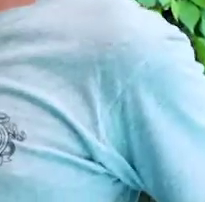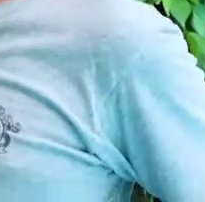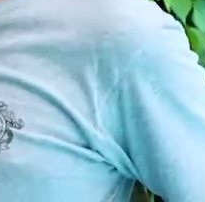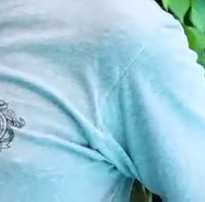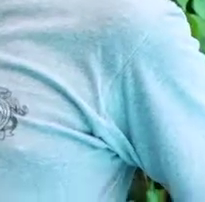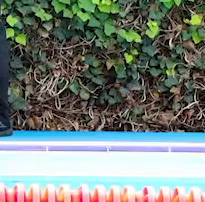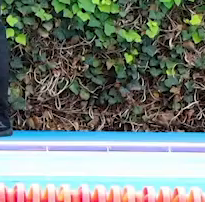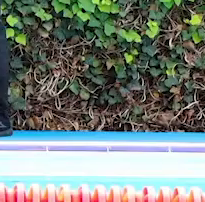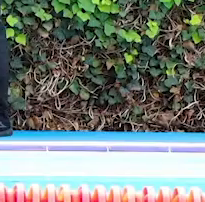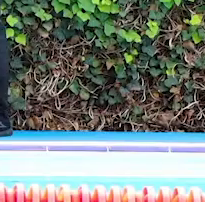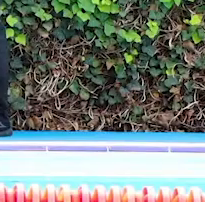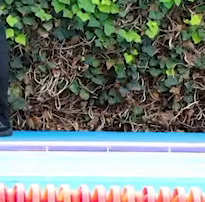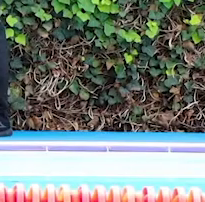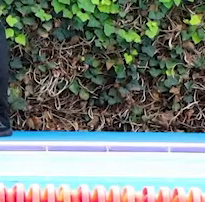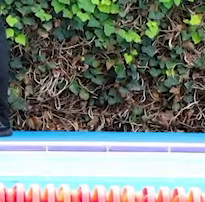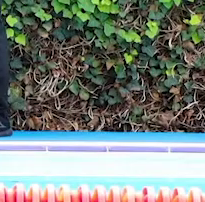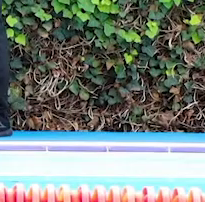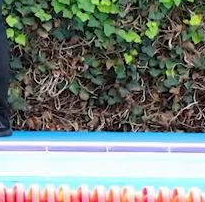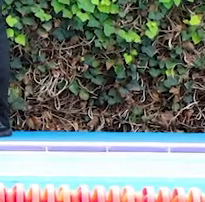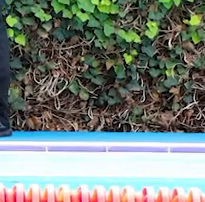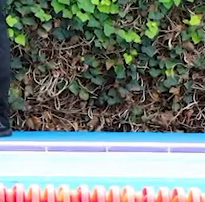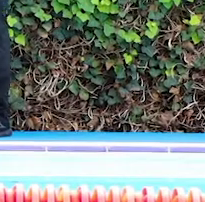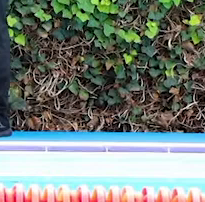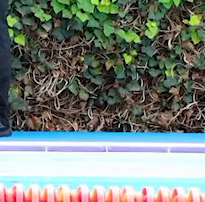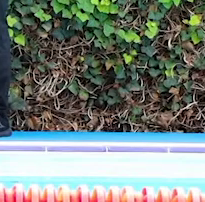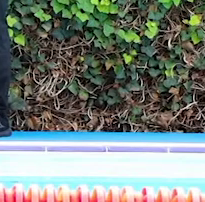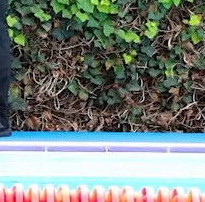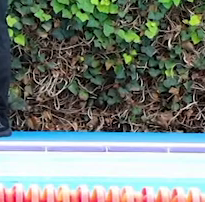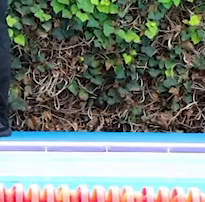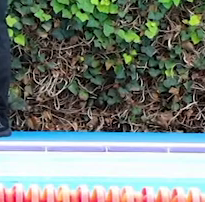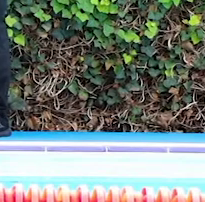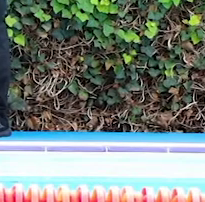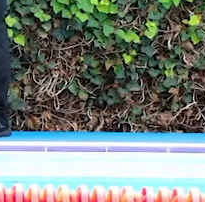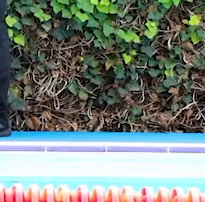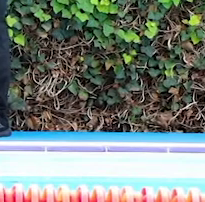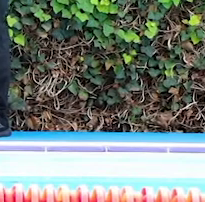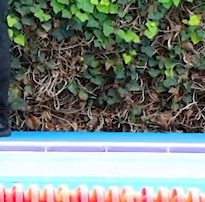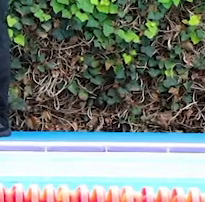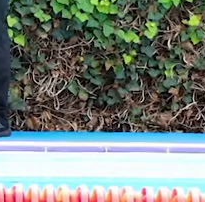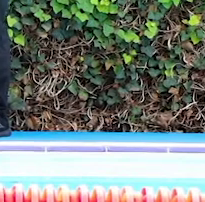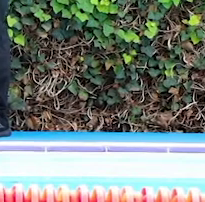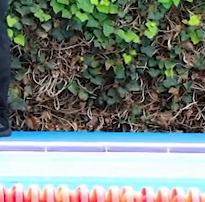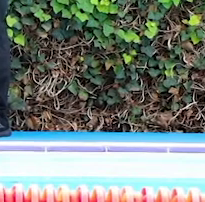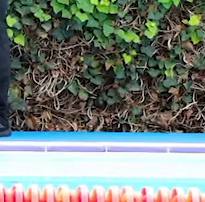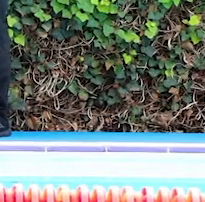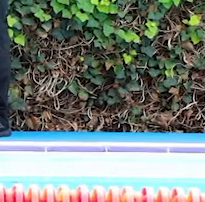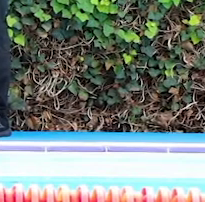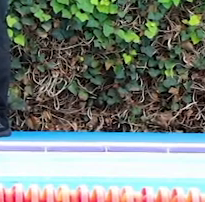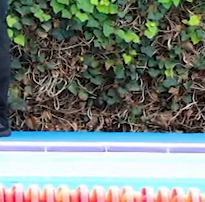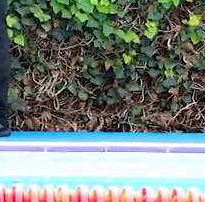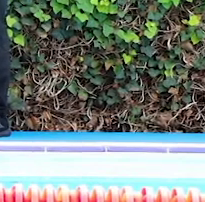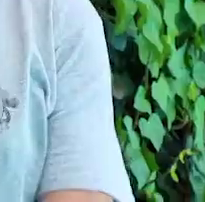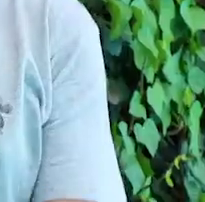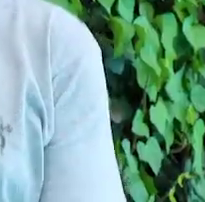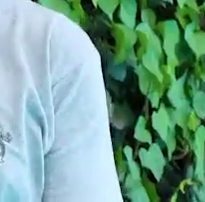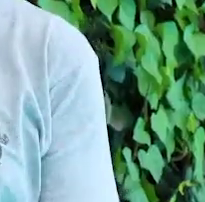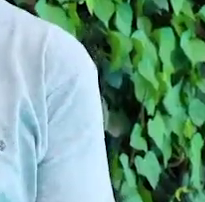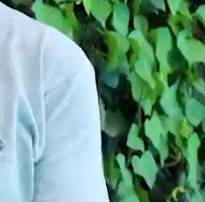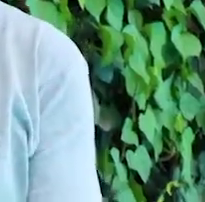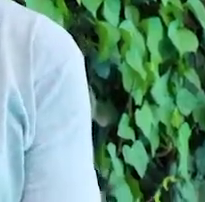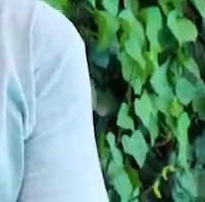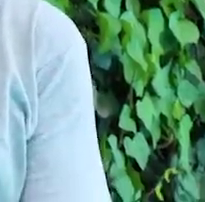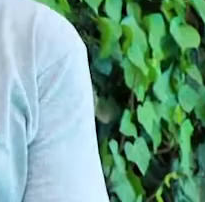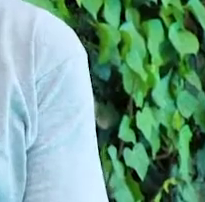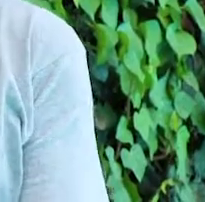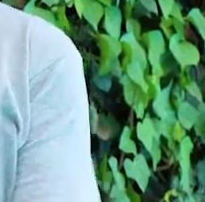en el suelo y nos vamos a estirar las piernas. Lo que vamos a hacer es elevar una pierna diez veces